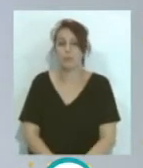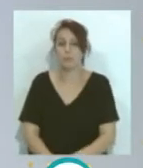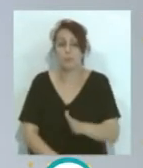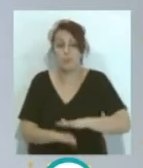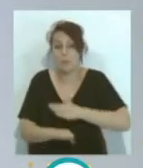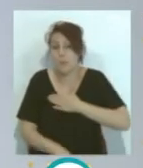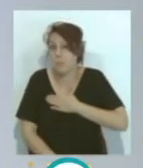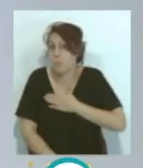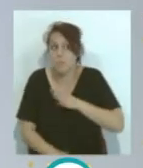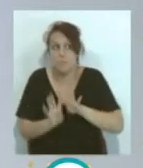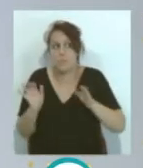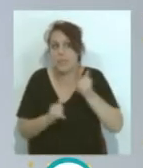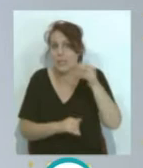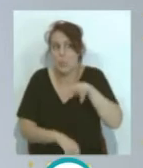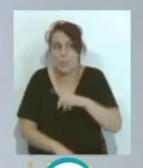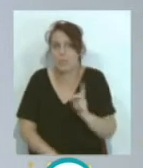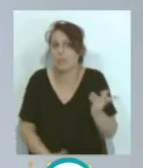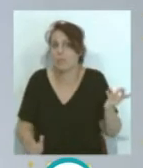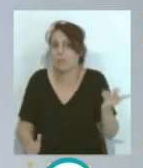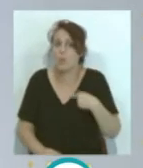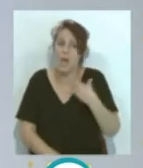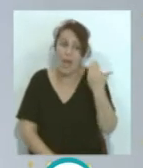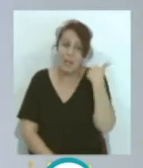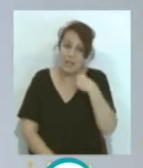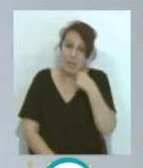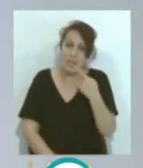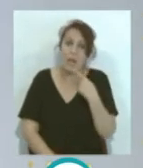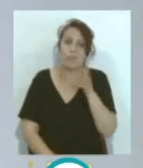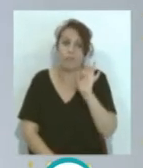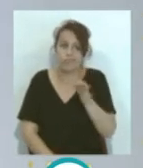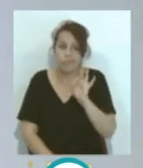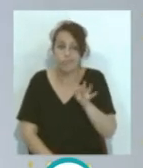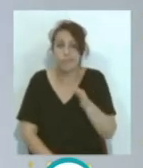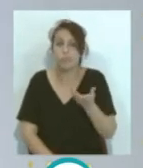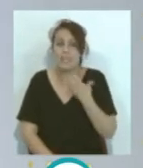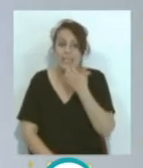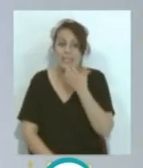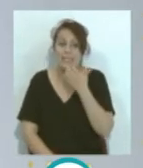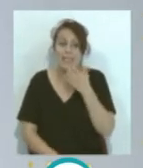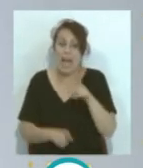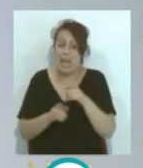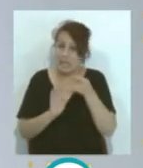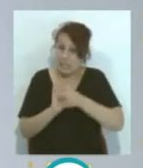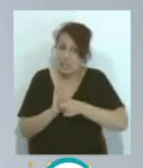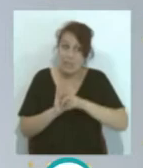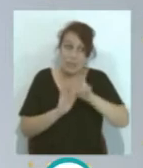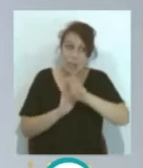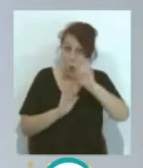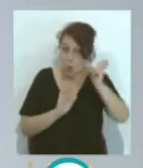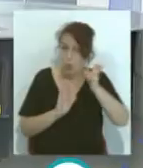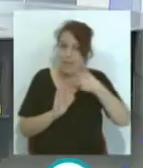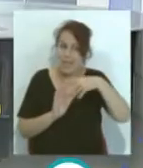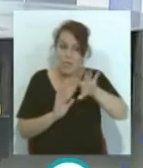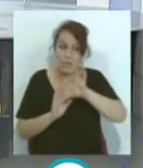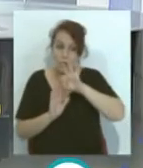...para mí no... ...no fue penalti... ...tú decías ayer... ...y lo hemos hablado... ...que es cierto... ...que... ...si tomamos el criterio... ...de otras cuestiones... ...y otras